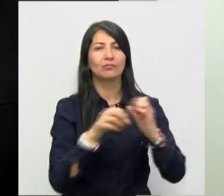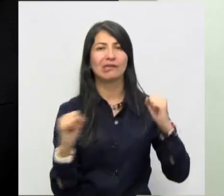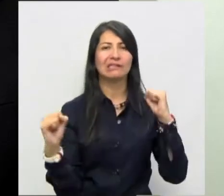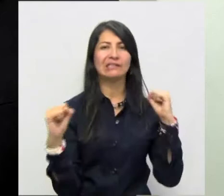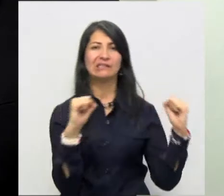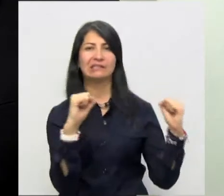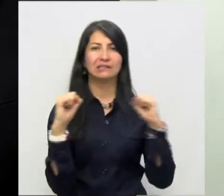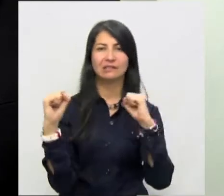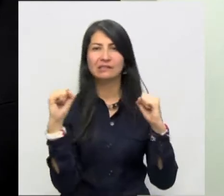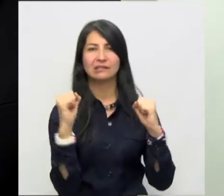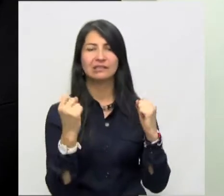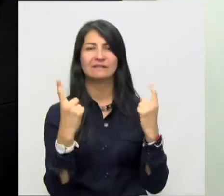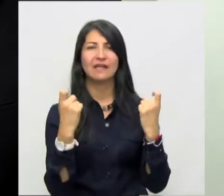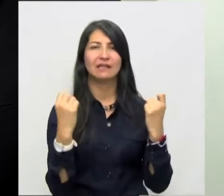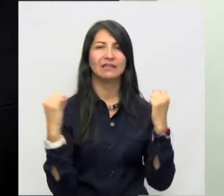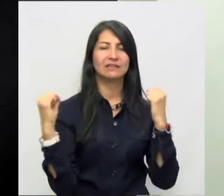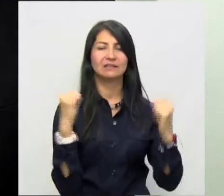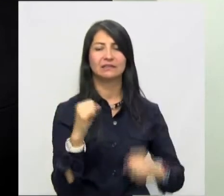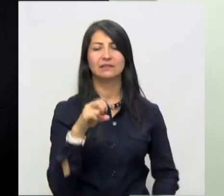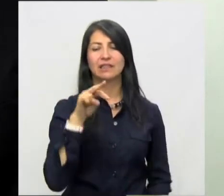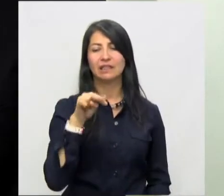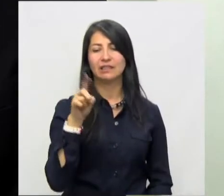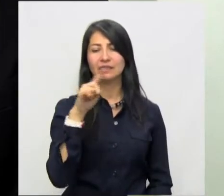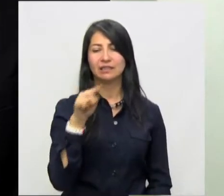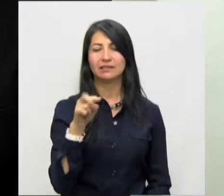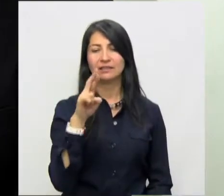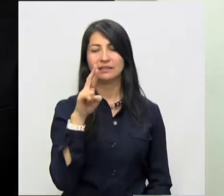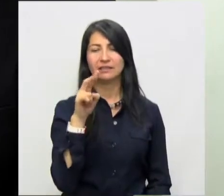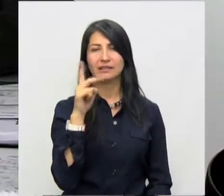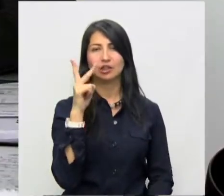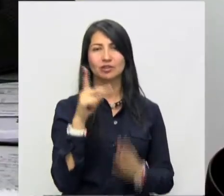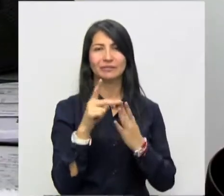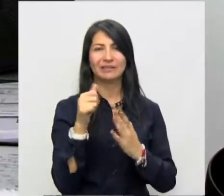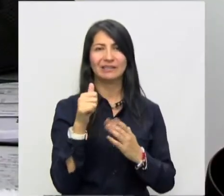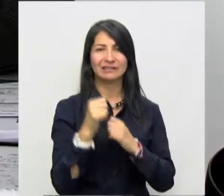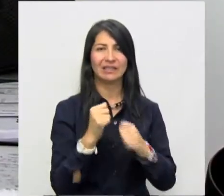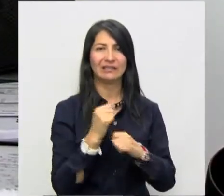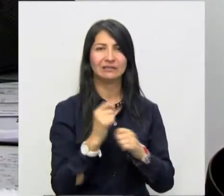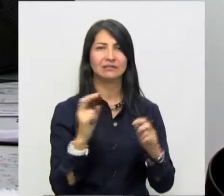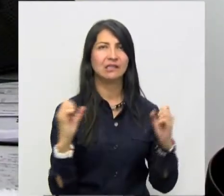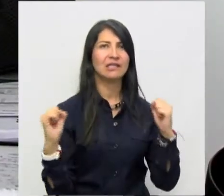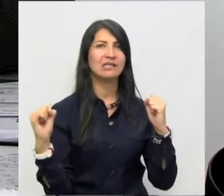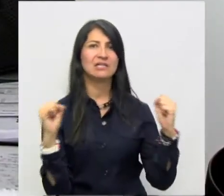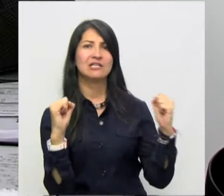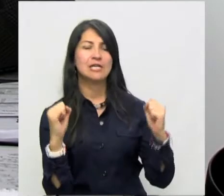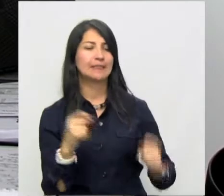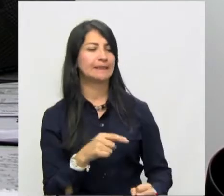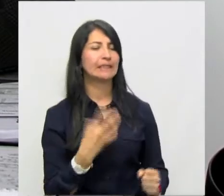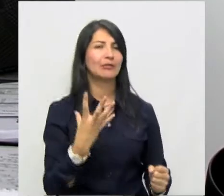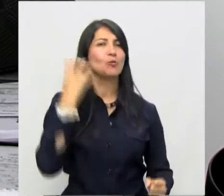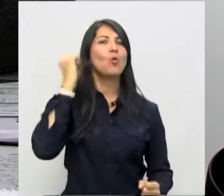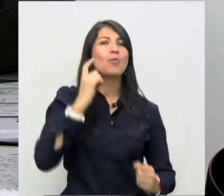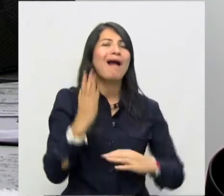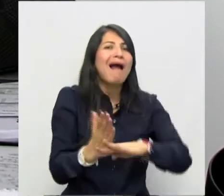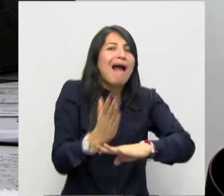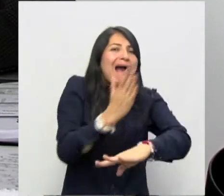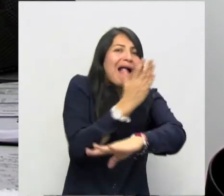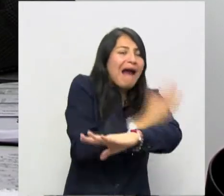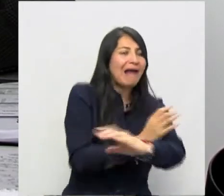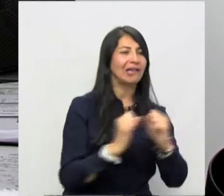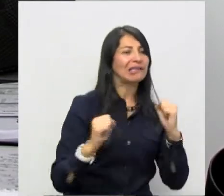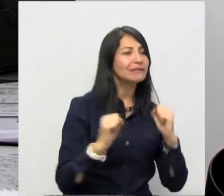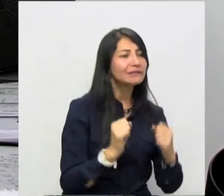norma de sismorresistencia NSR-2010. Es decir, el llamado que ha hecho el